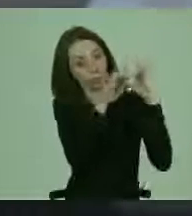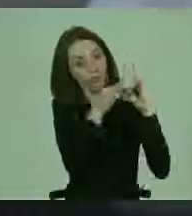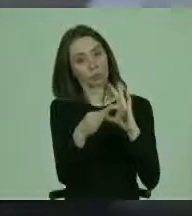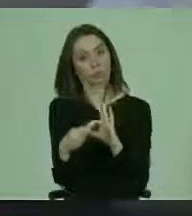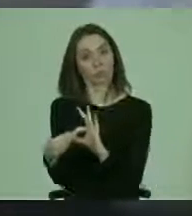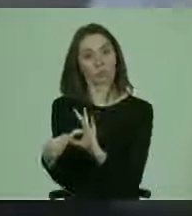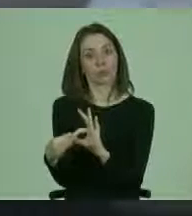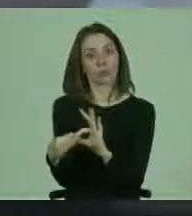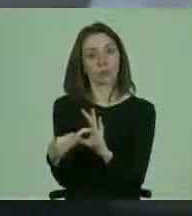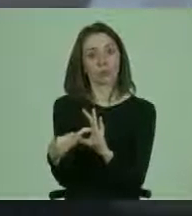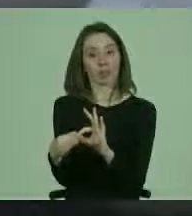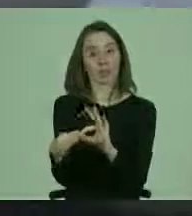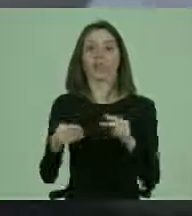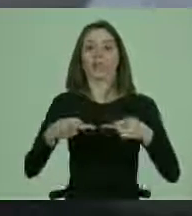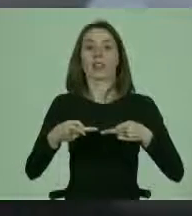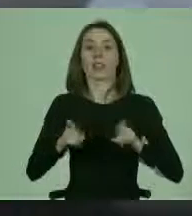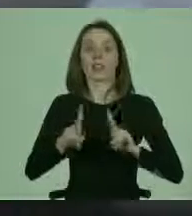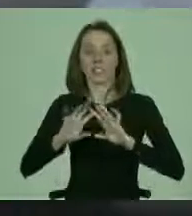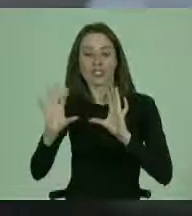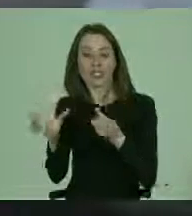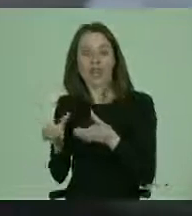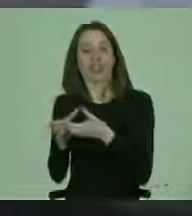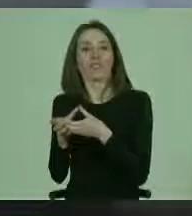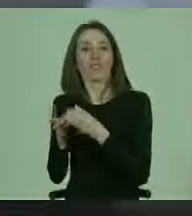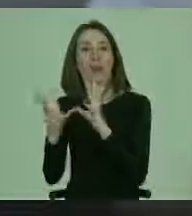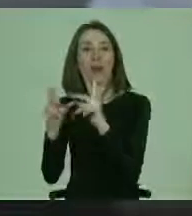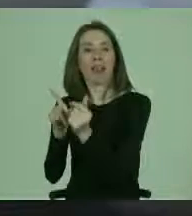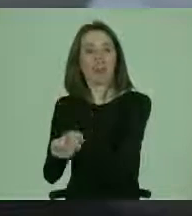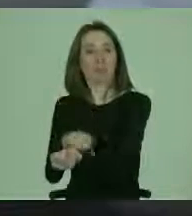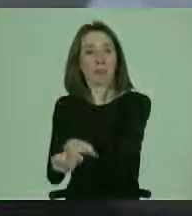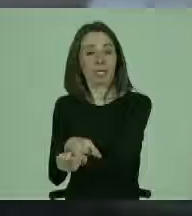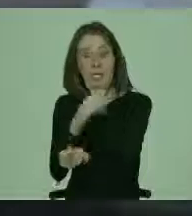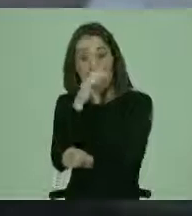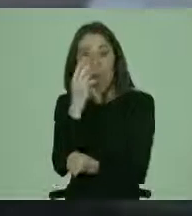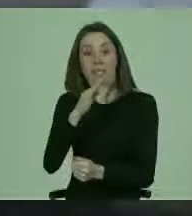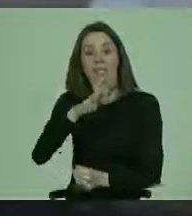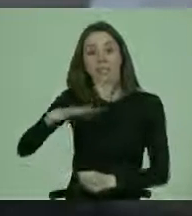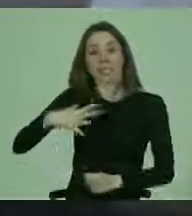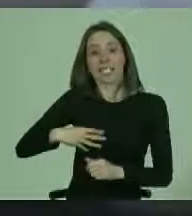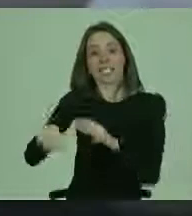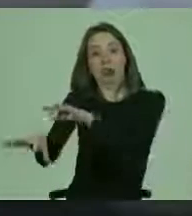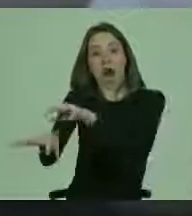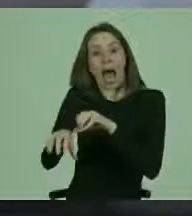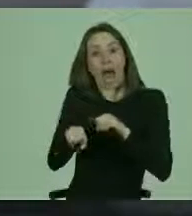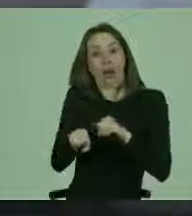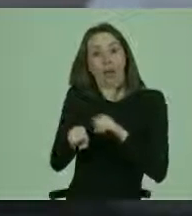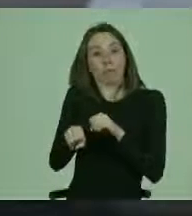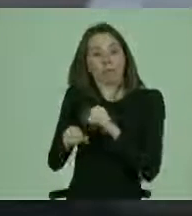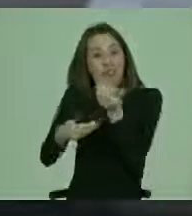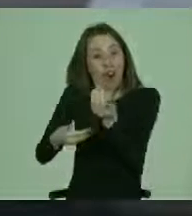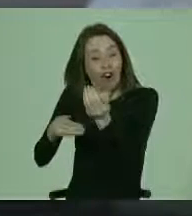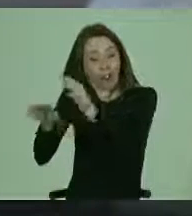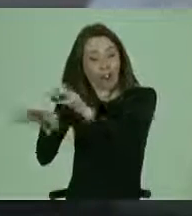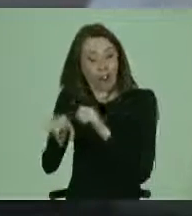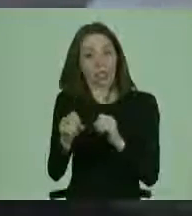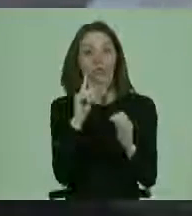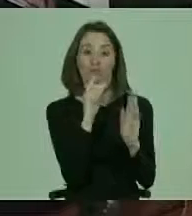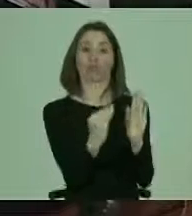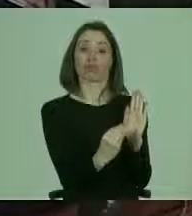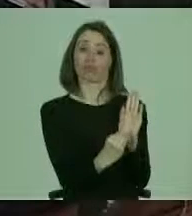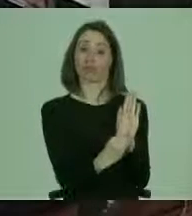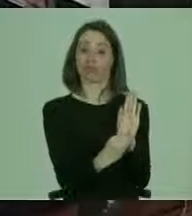con el derecho a formar familia, la adopción. Ustedes saben que es una figura, está